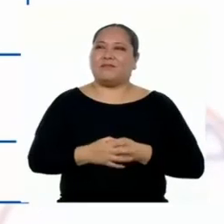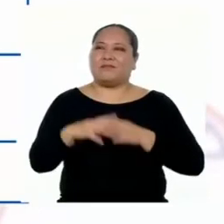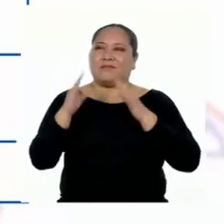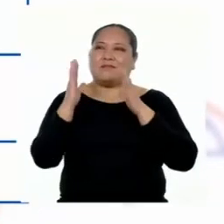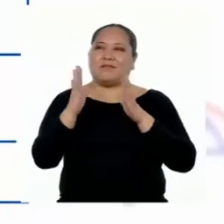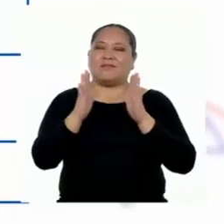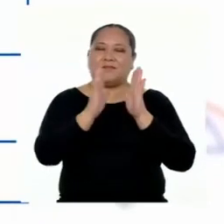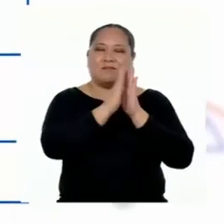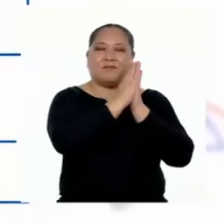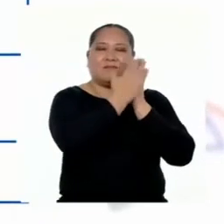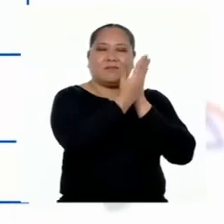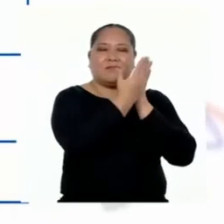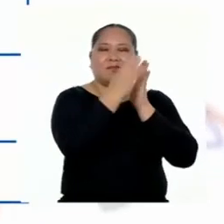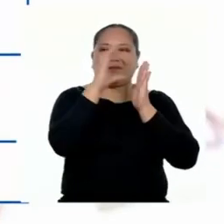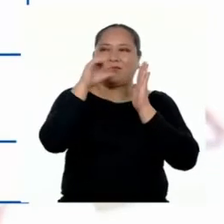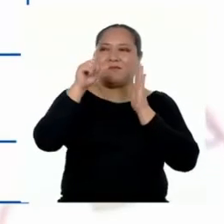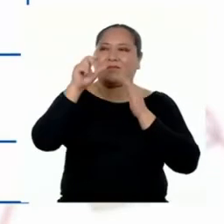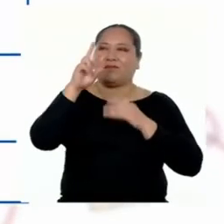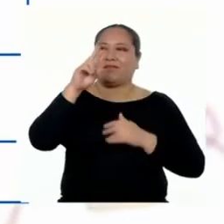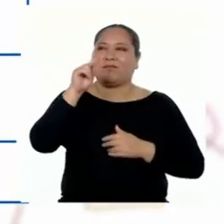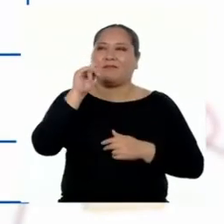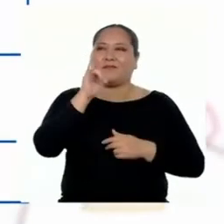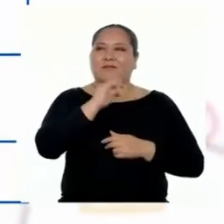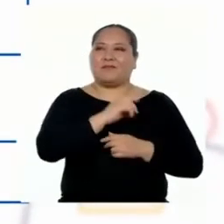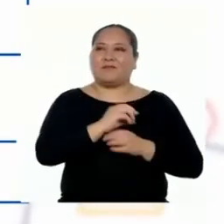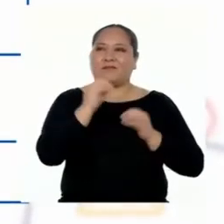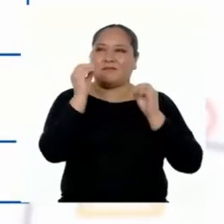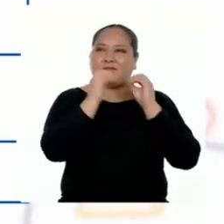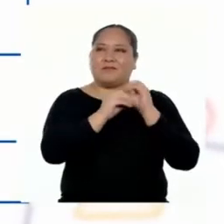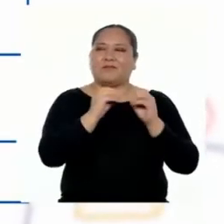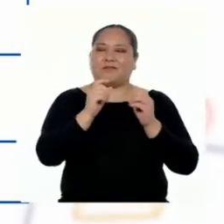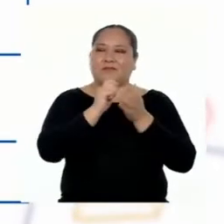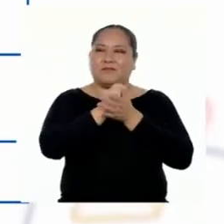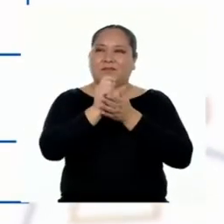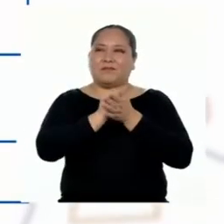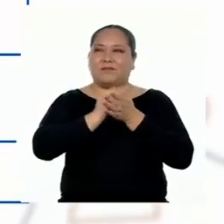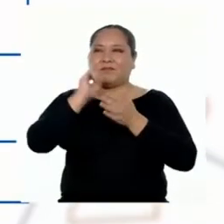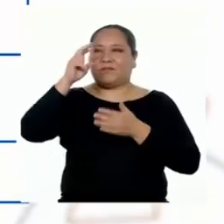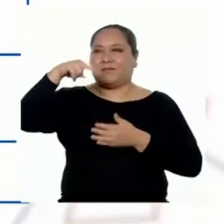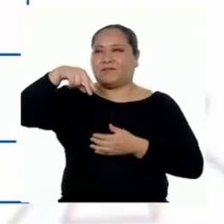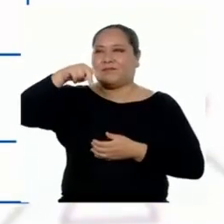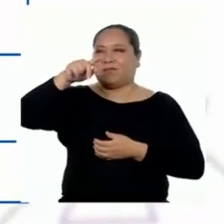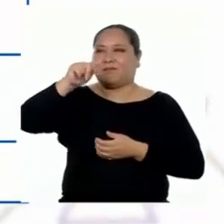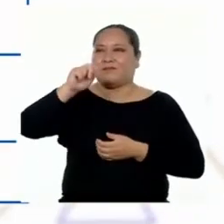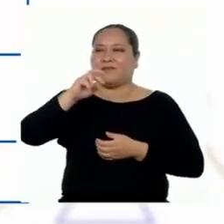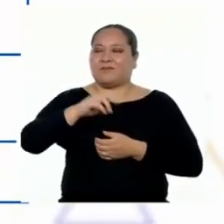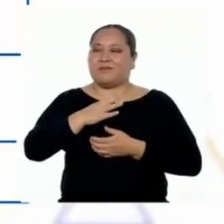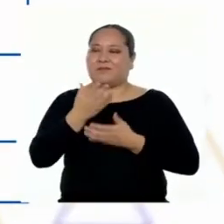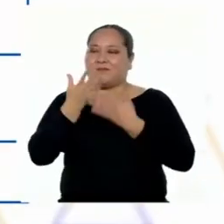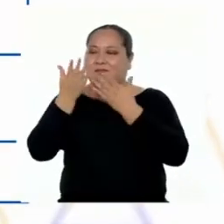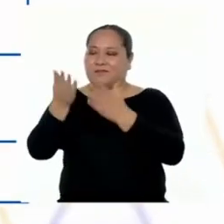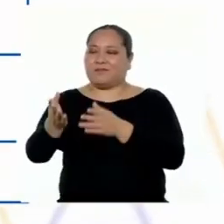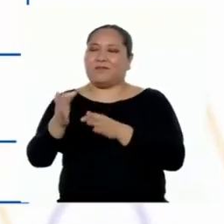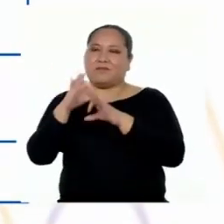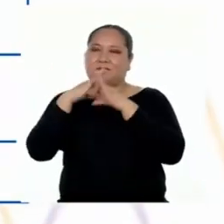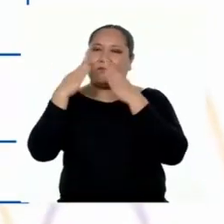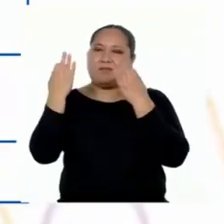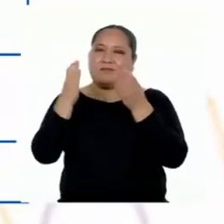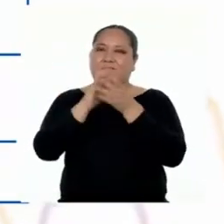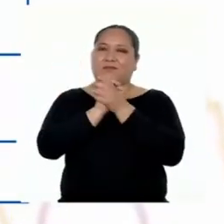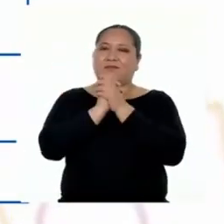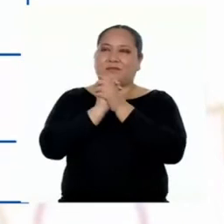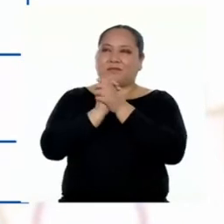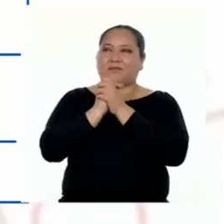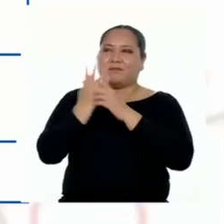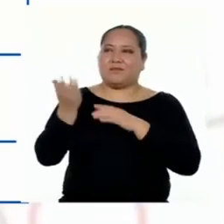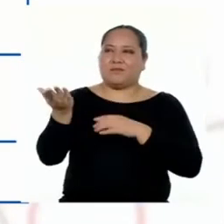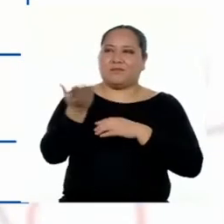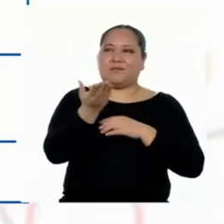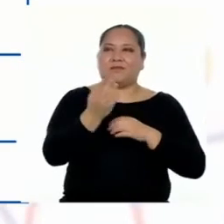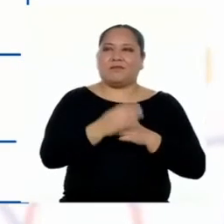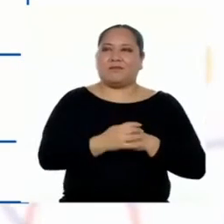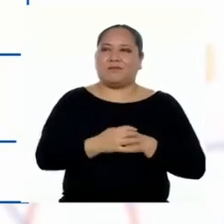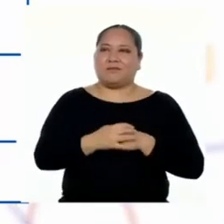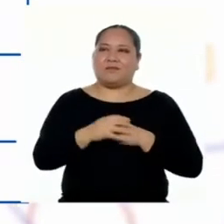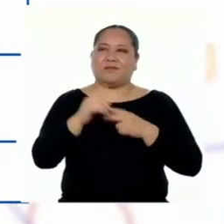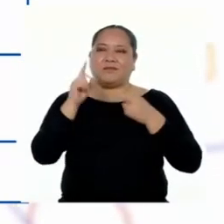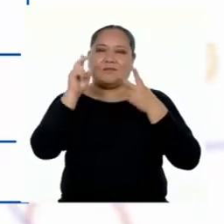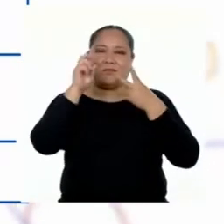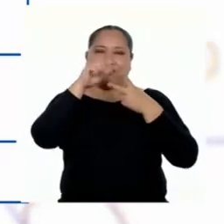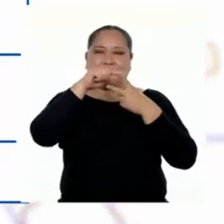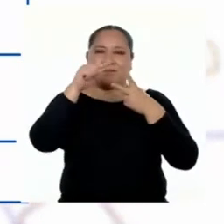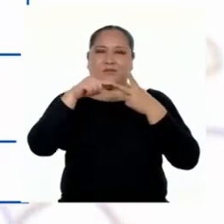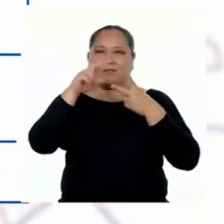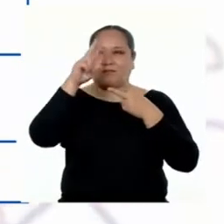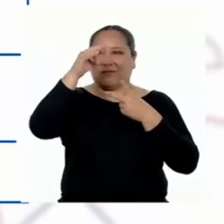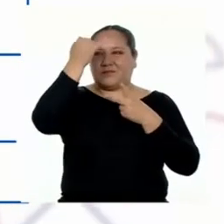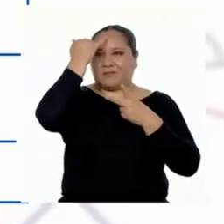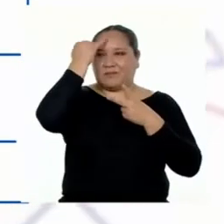Elaboraré esta cartilla para publicar mi texto instructivo. Está dirigida a mi familia y a todas mis amistades. Son dos las